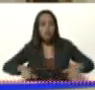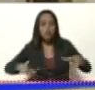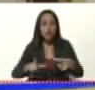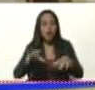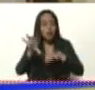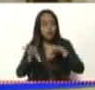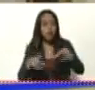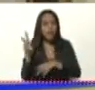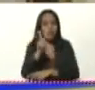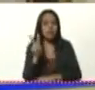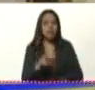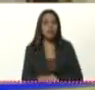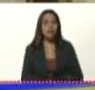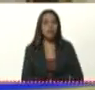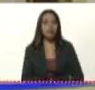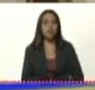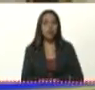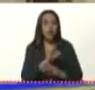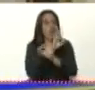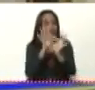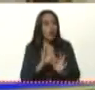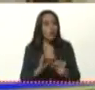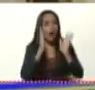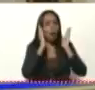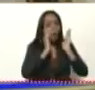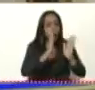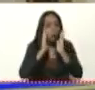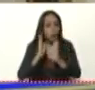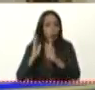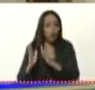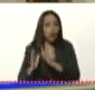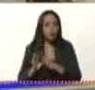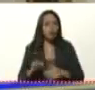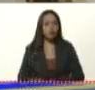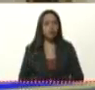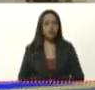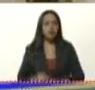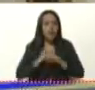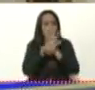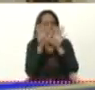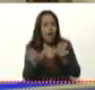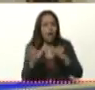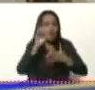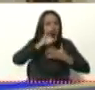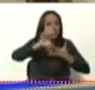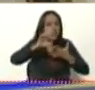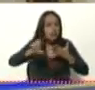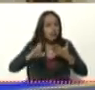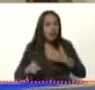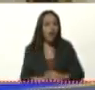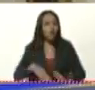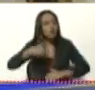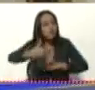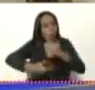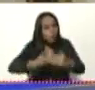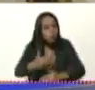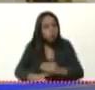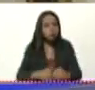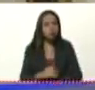país. De una manera organizada, coherente, estratégica, progresiva,